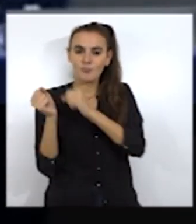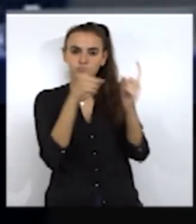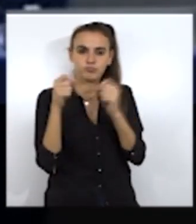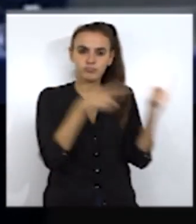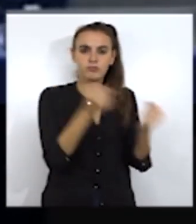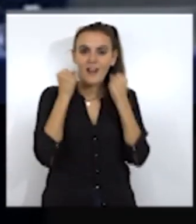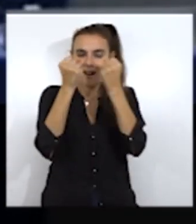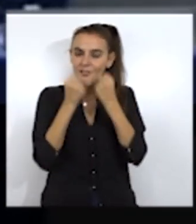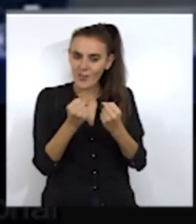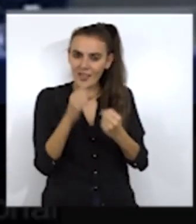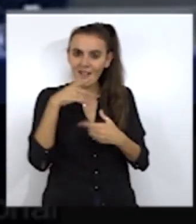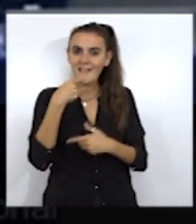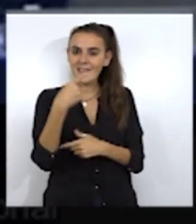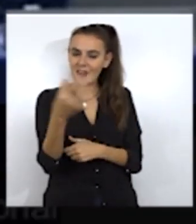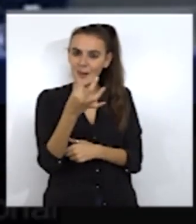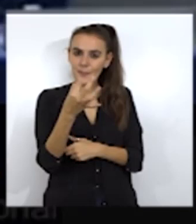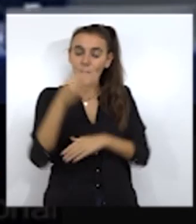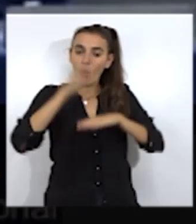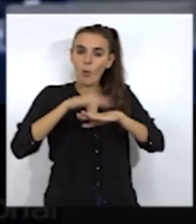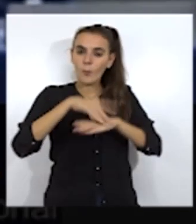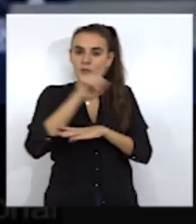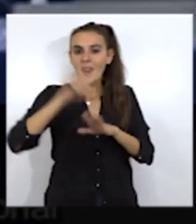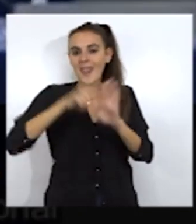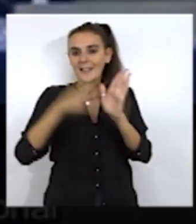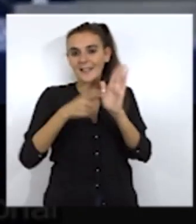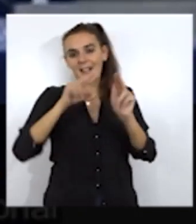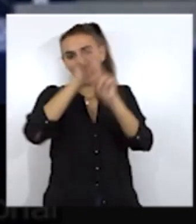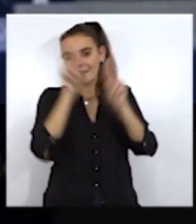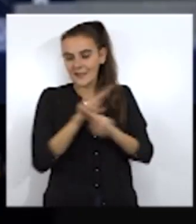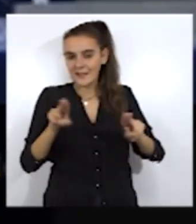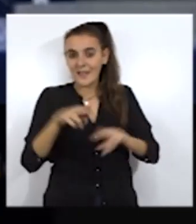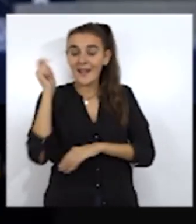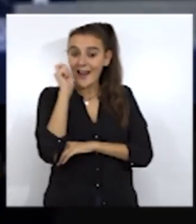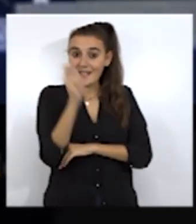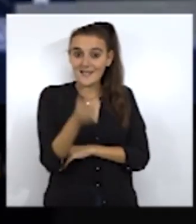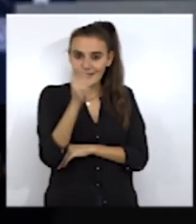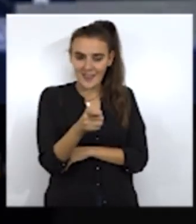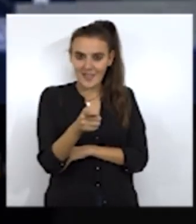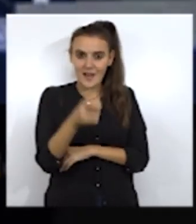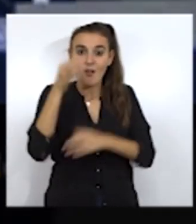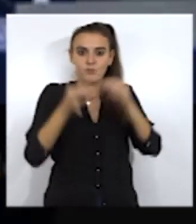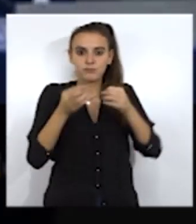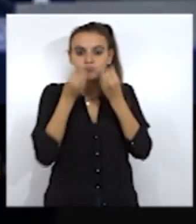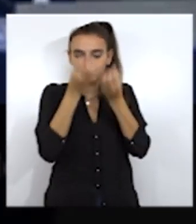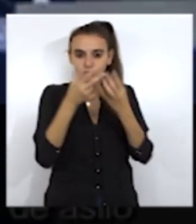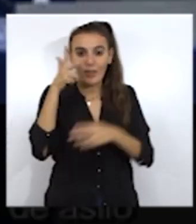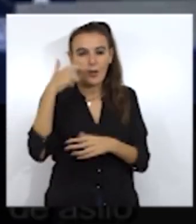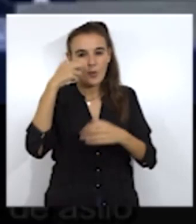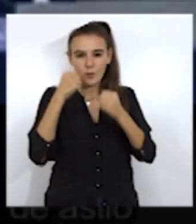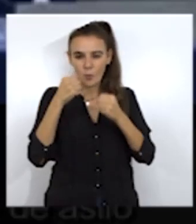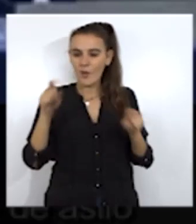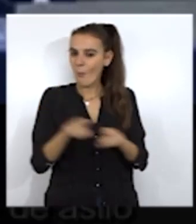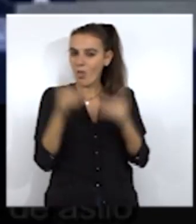devoluciones en caliente. Es decir, incumplir la legislación internacional y las sentencias del Tribunal Europeo de Derechos Humanos.